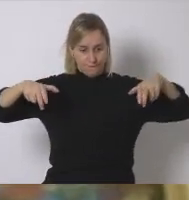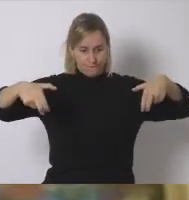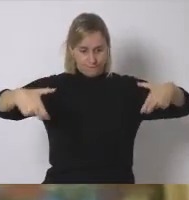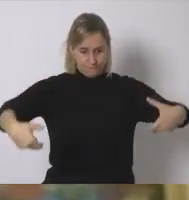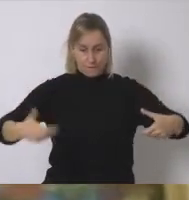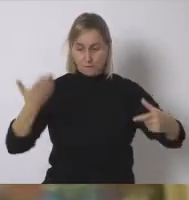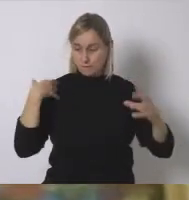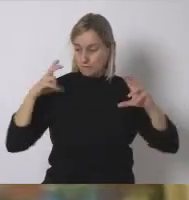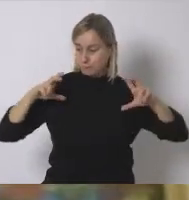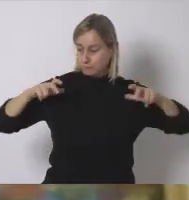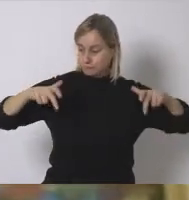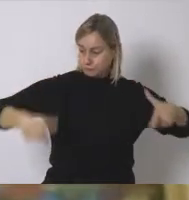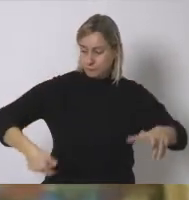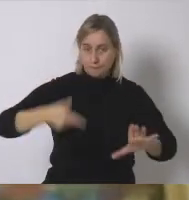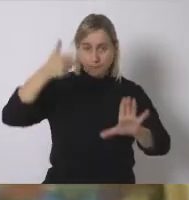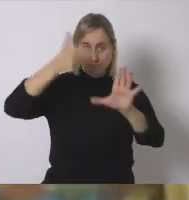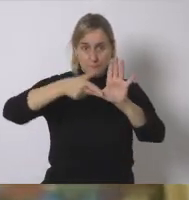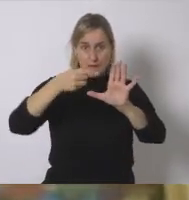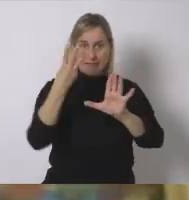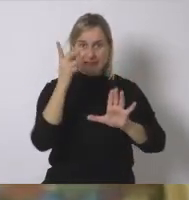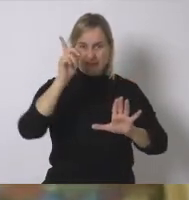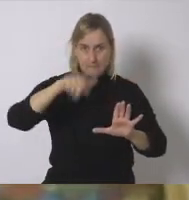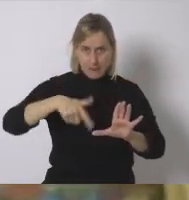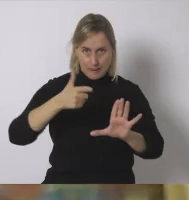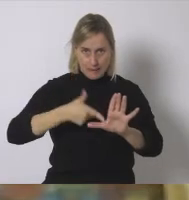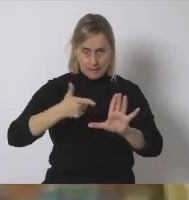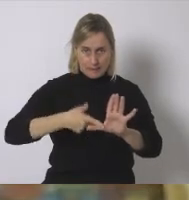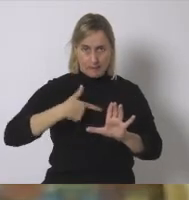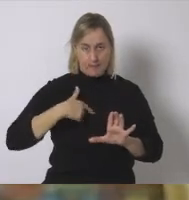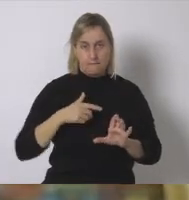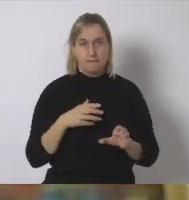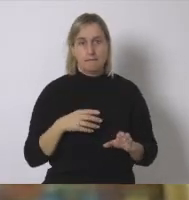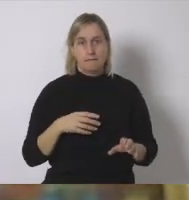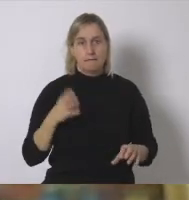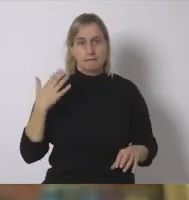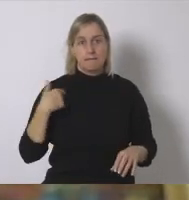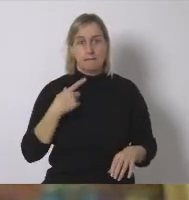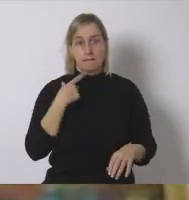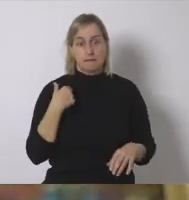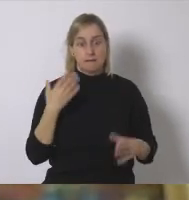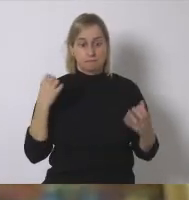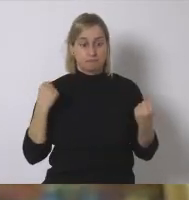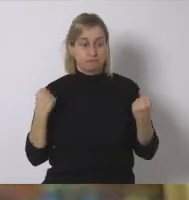de 3.000 litros de gasolina cuando este chico me decía que